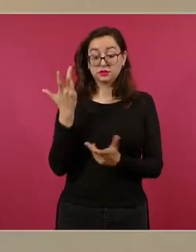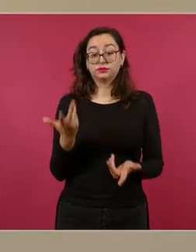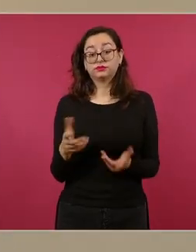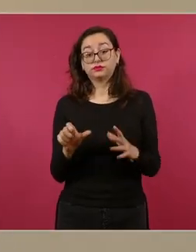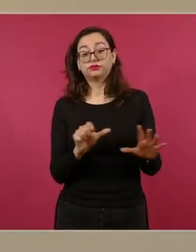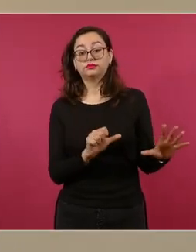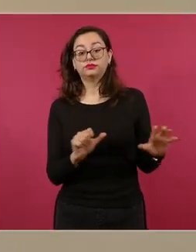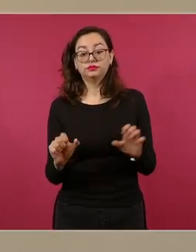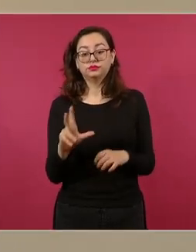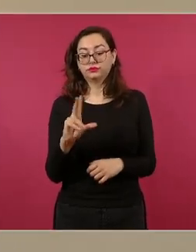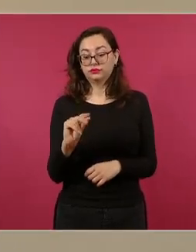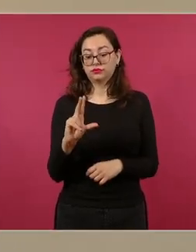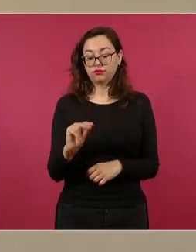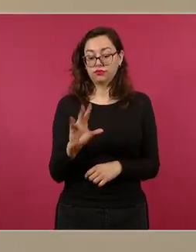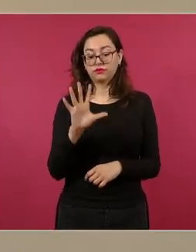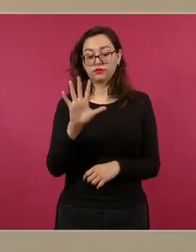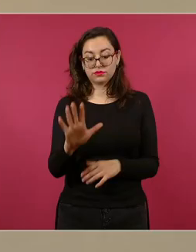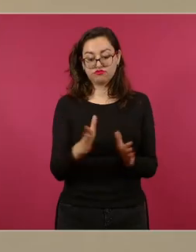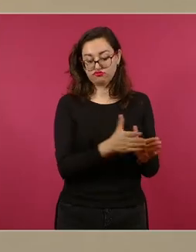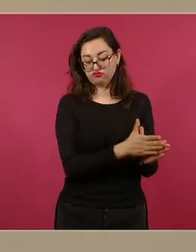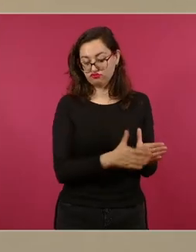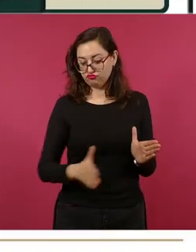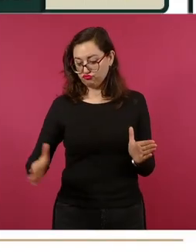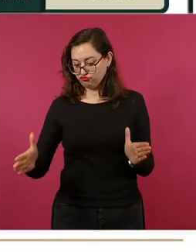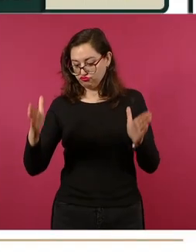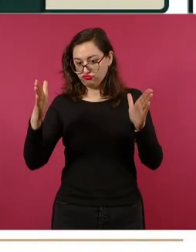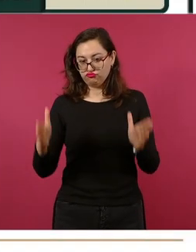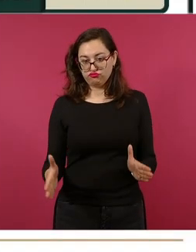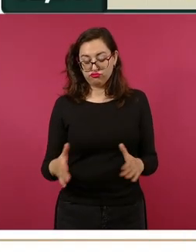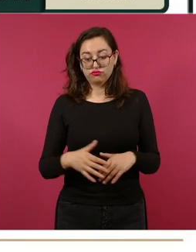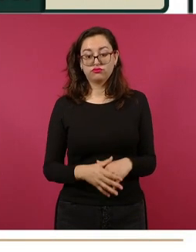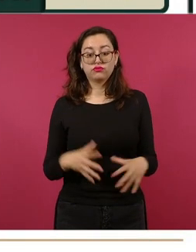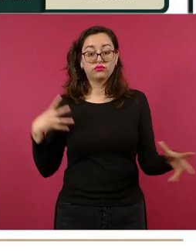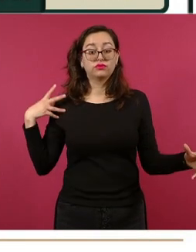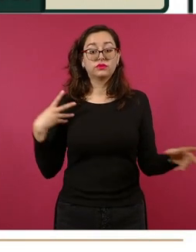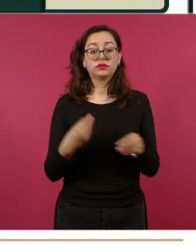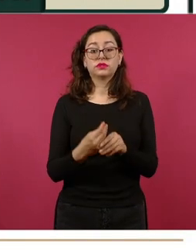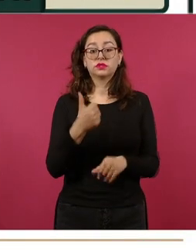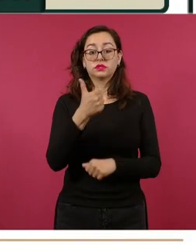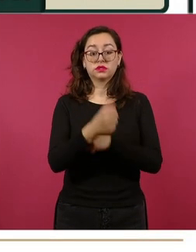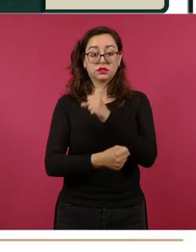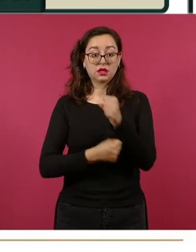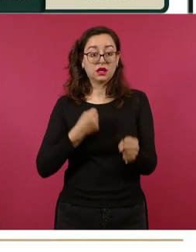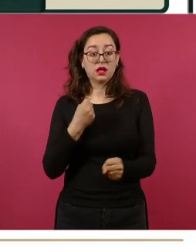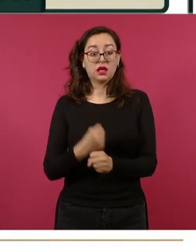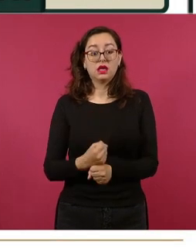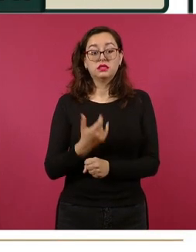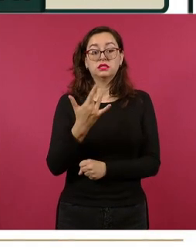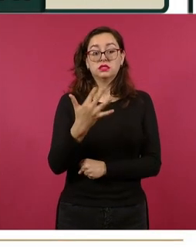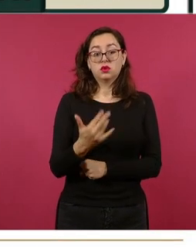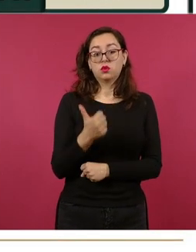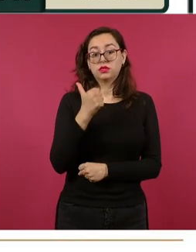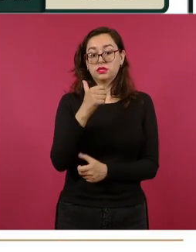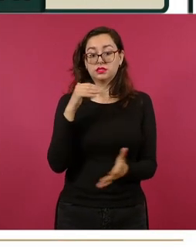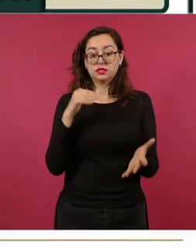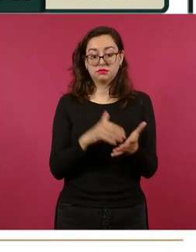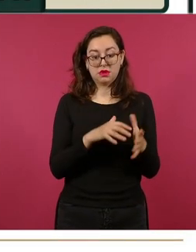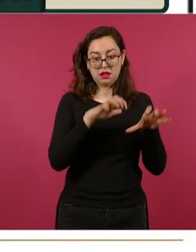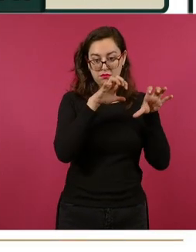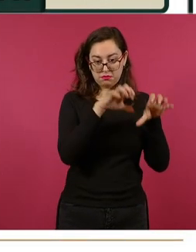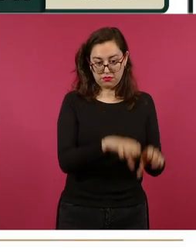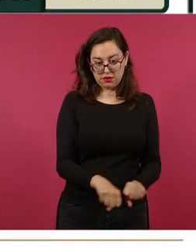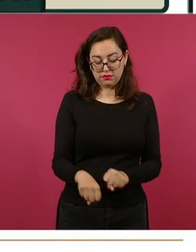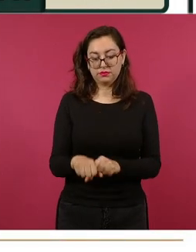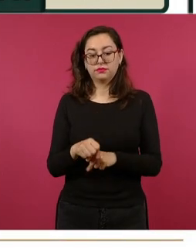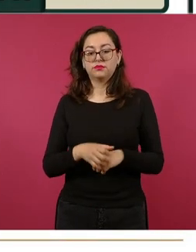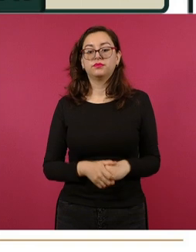685 armas en ese periodo y en lo que va del sexenio más de 52 mil armas decomisadas. La que sigue.